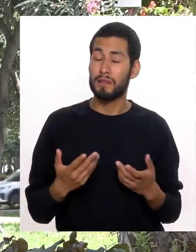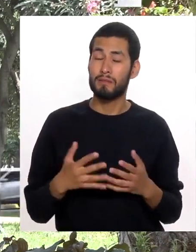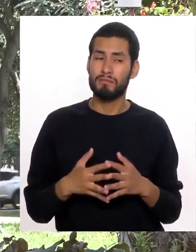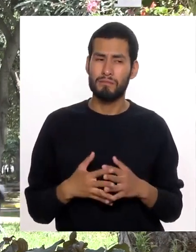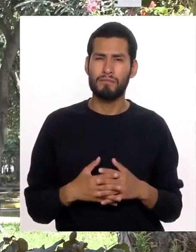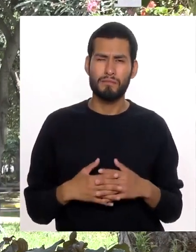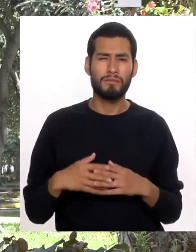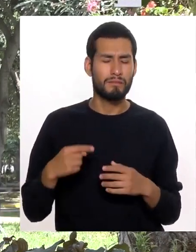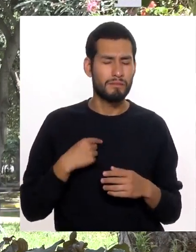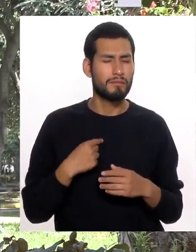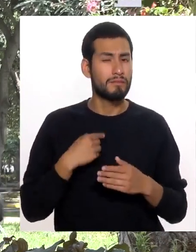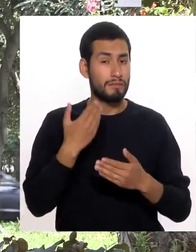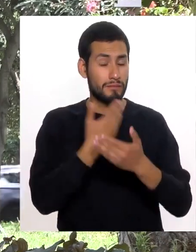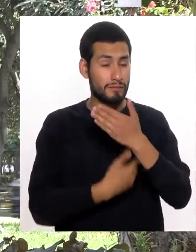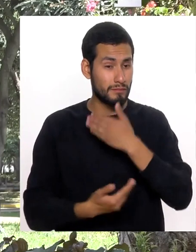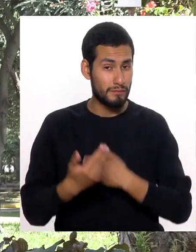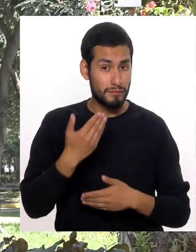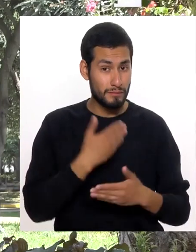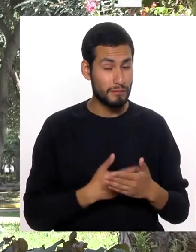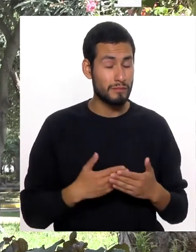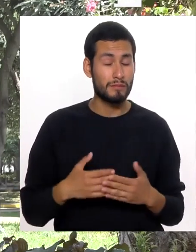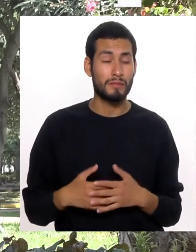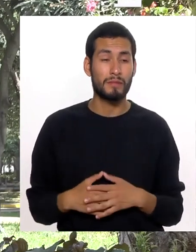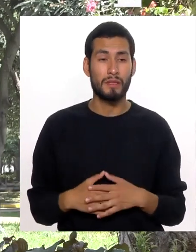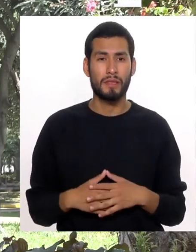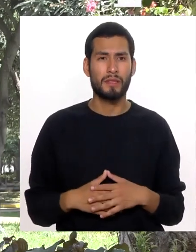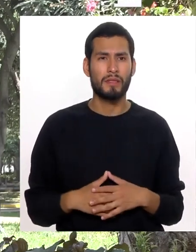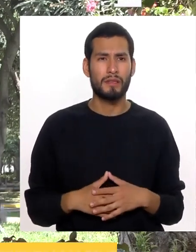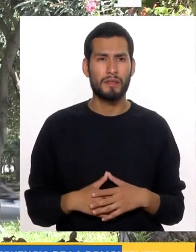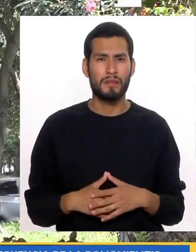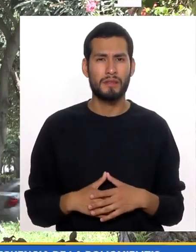Y bueno A mi discapacidad